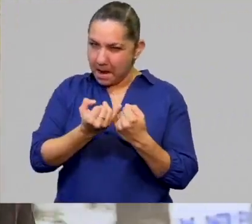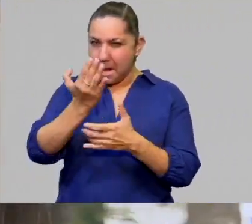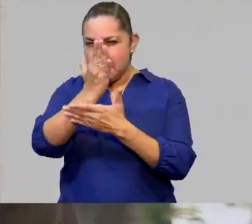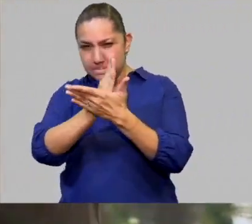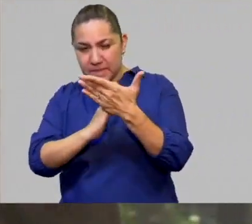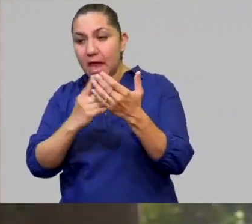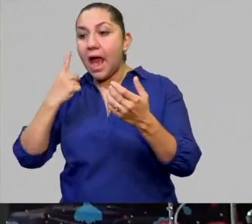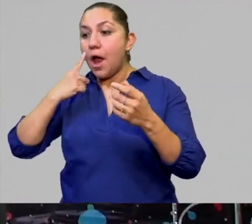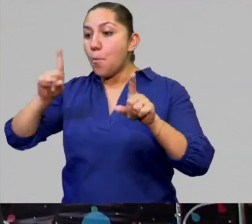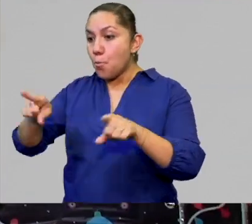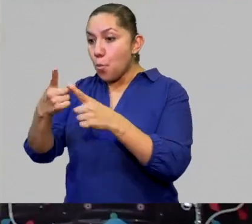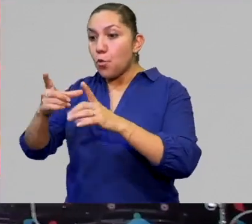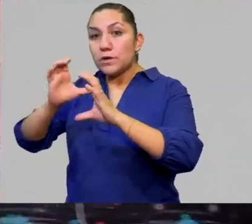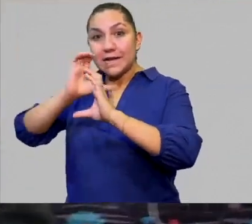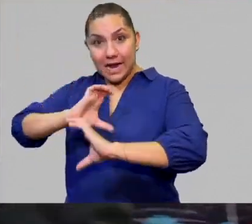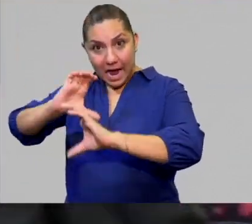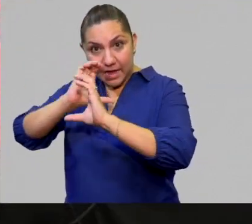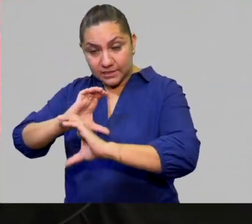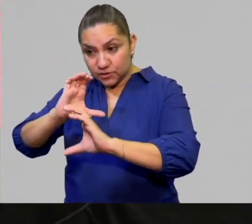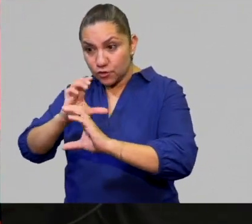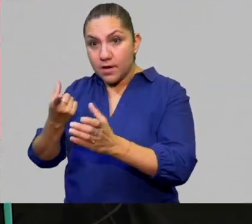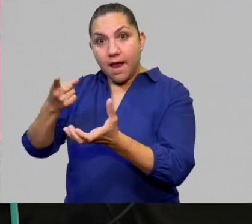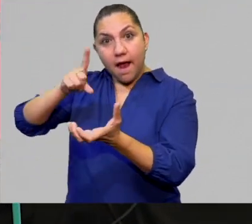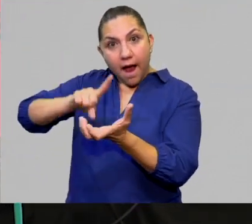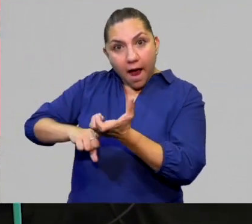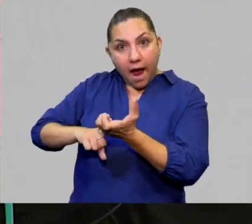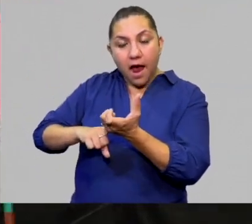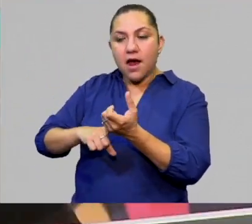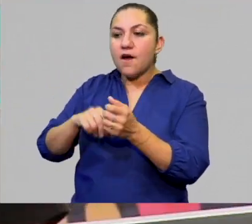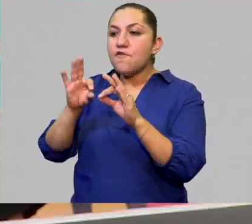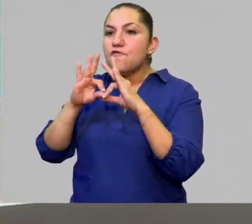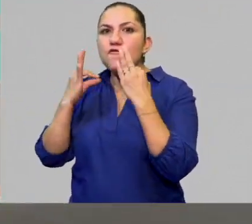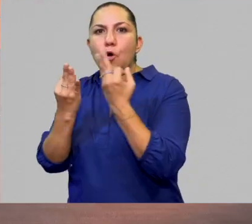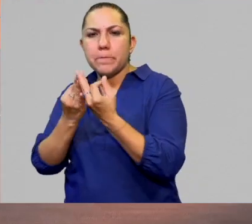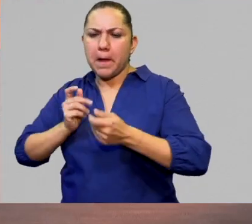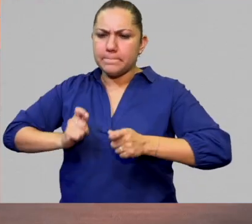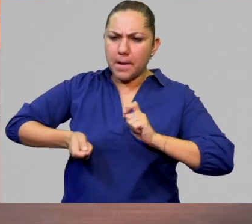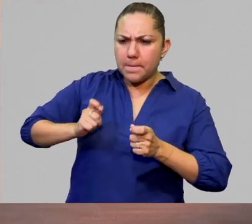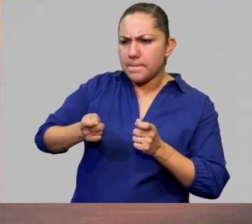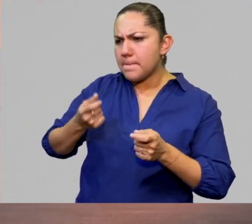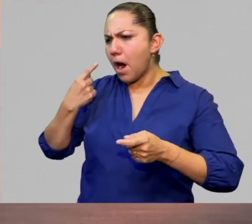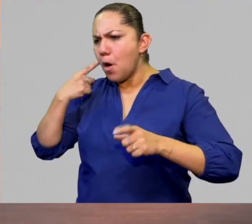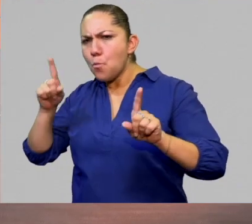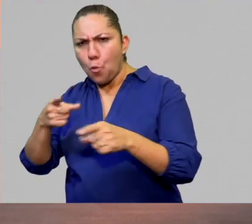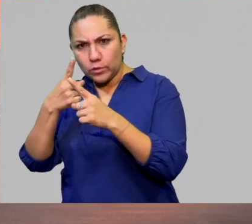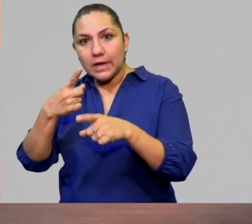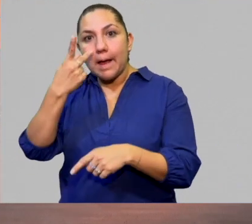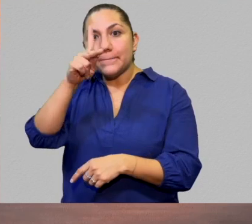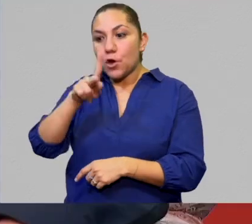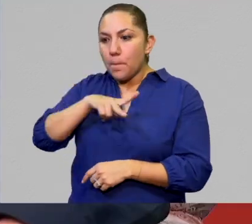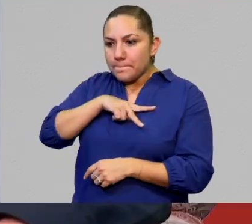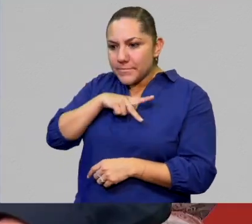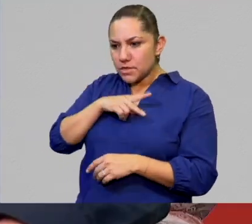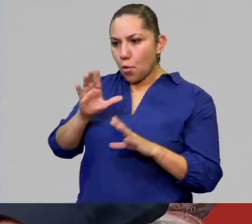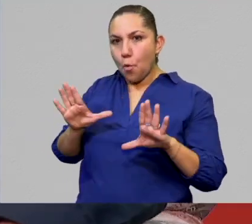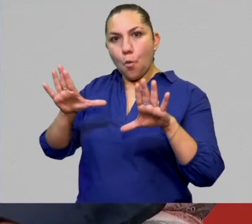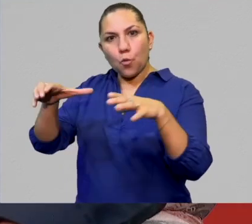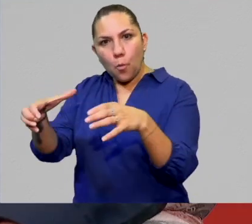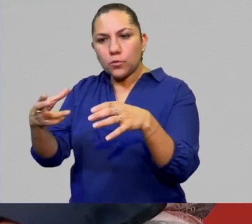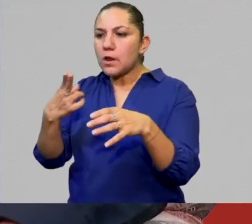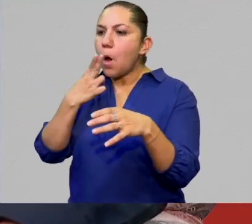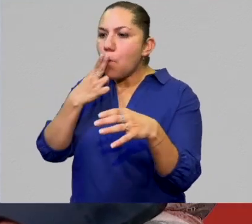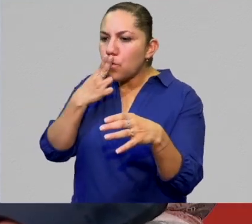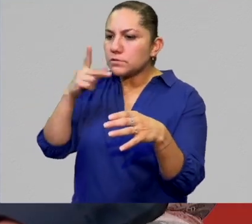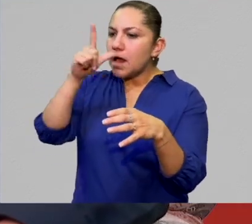al entre comillas mainstream, pero en efecto tomar la música y rumpir en sus